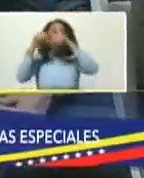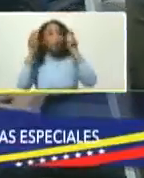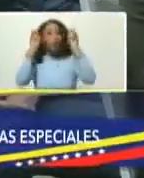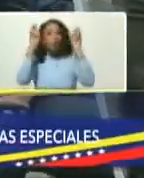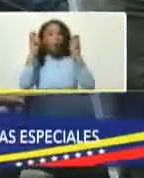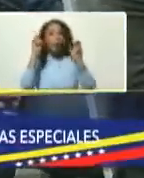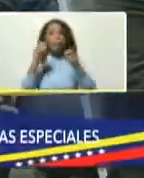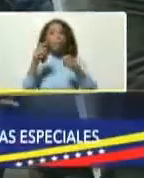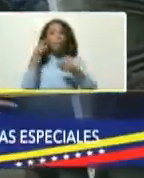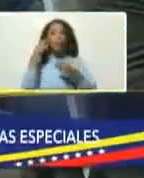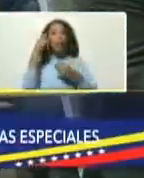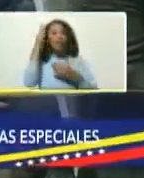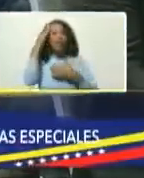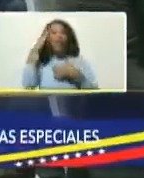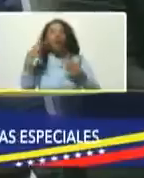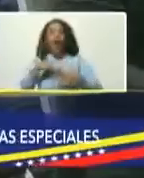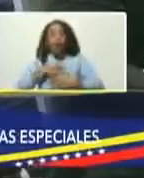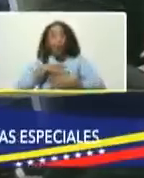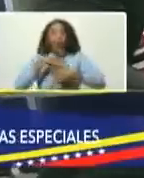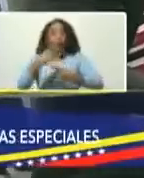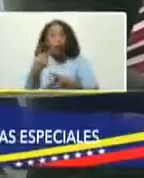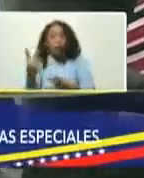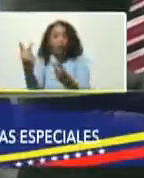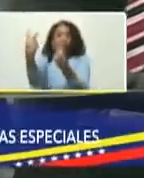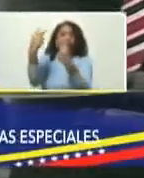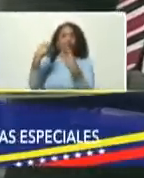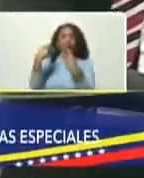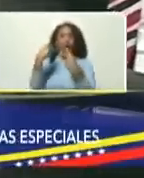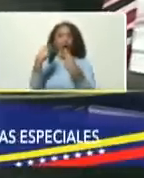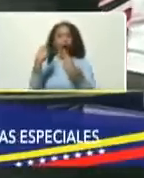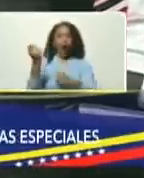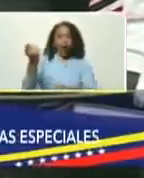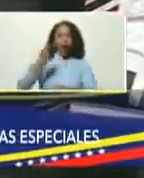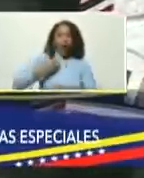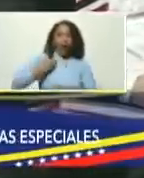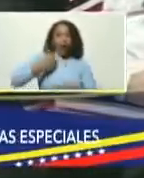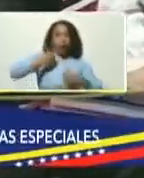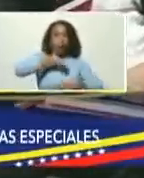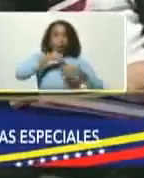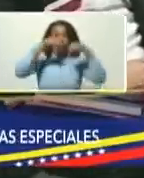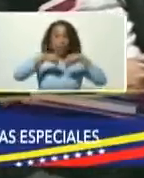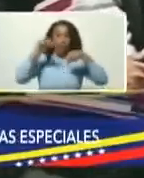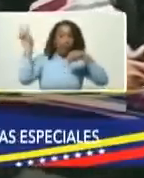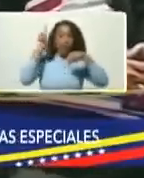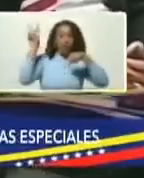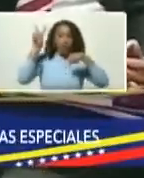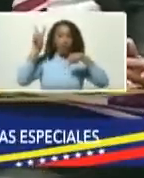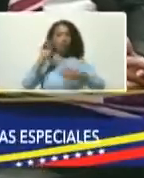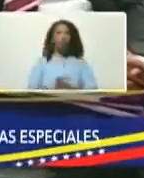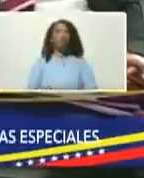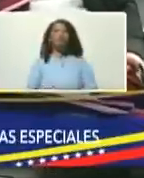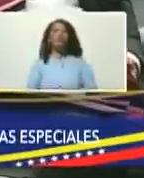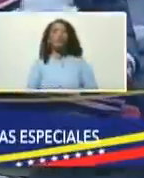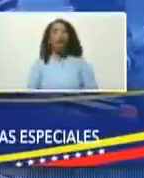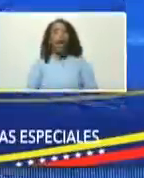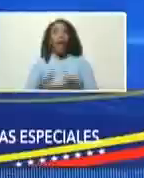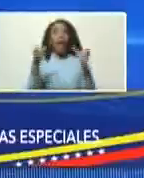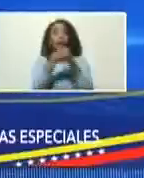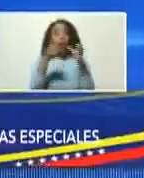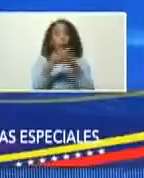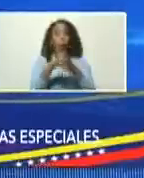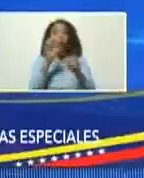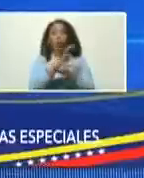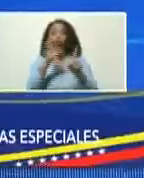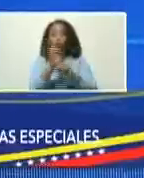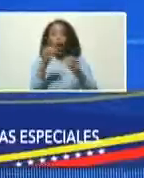manifestar su interés en la inversión en nuestro país, en sectores tradicionales,